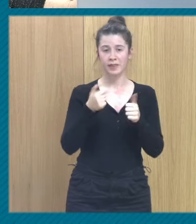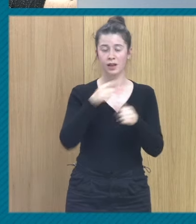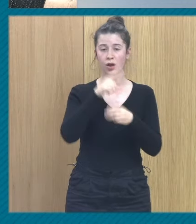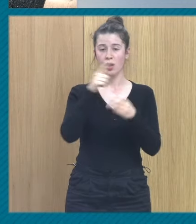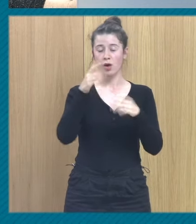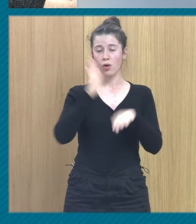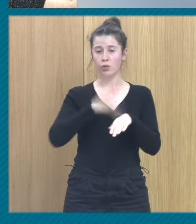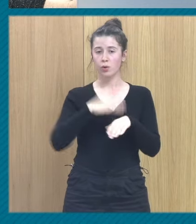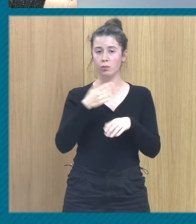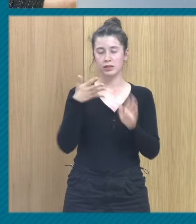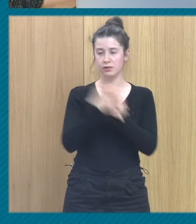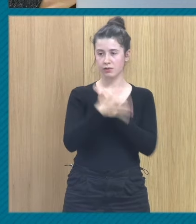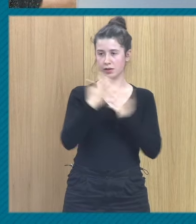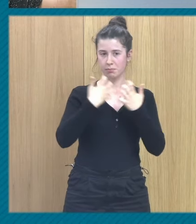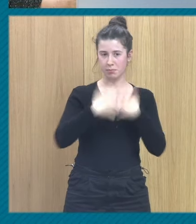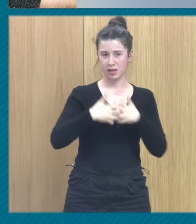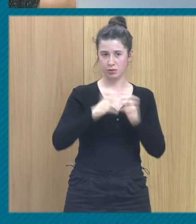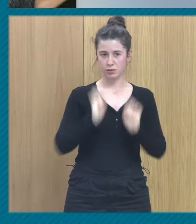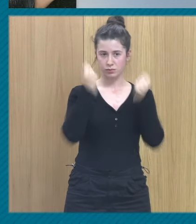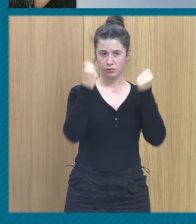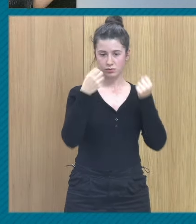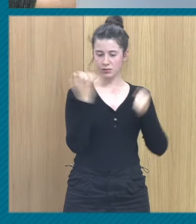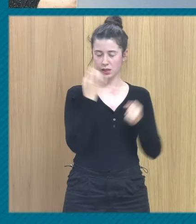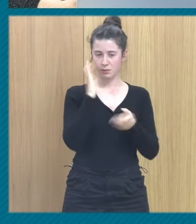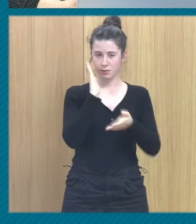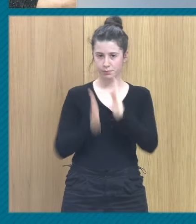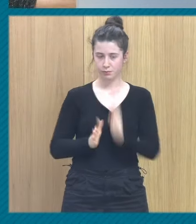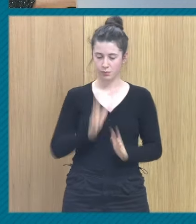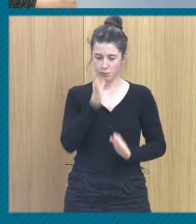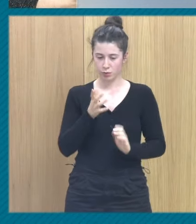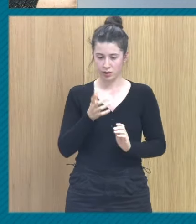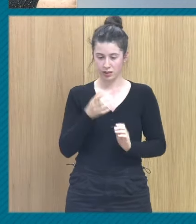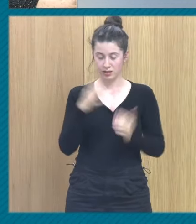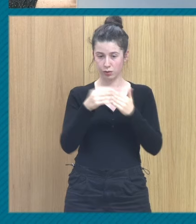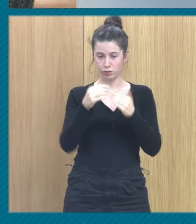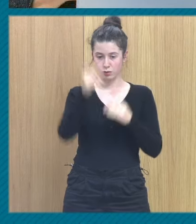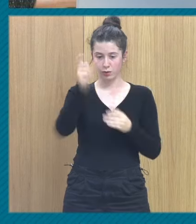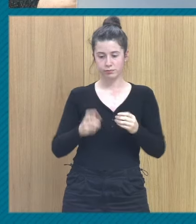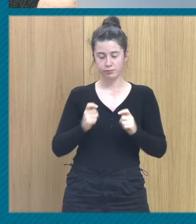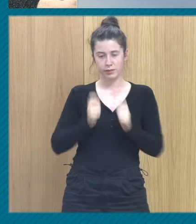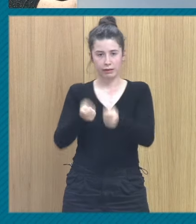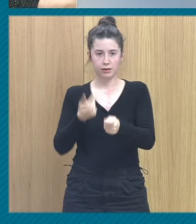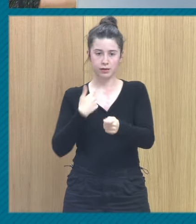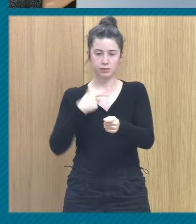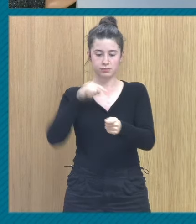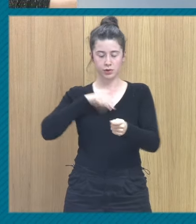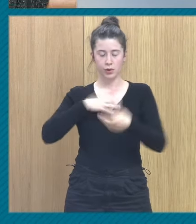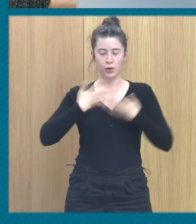y como tal hay que trabajarlo porque además esto produce un alivio a las personas con las que trabajamos automático